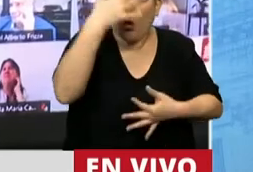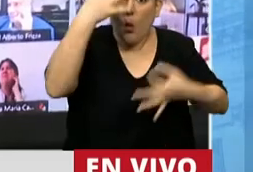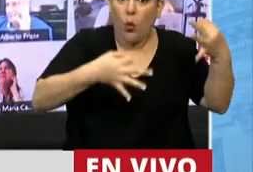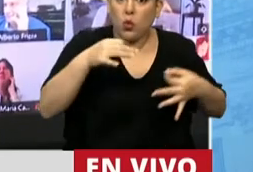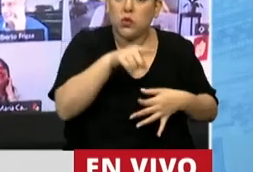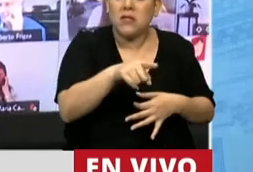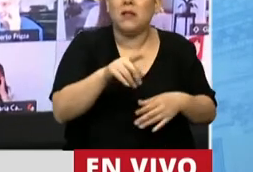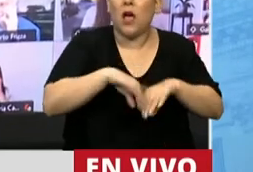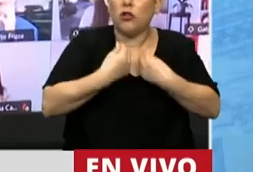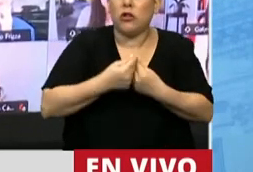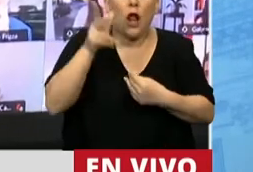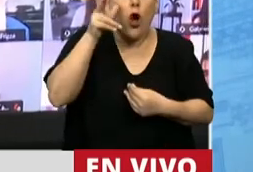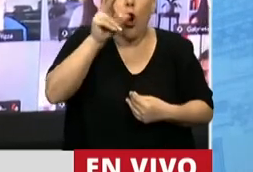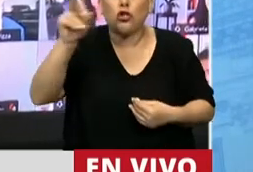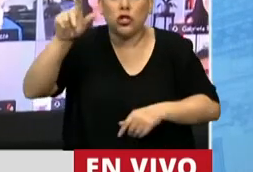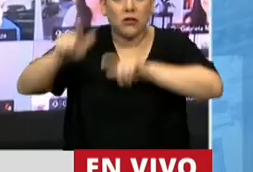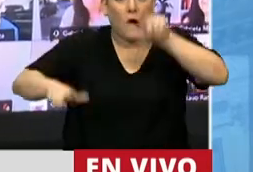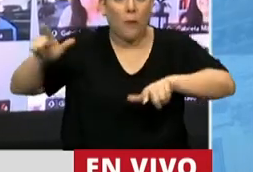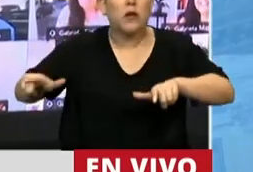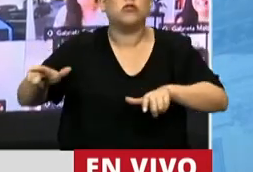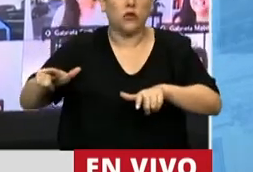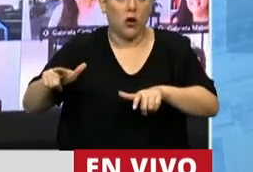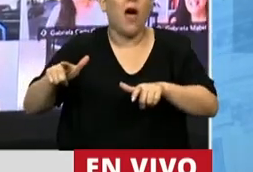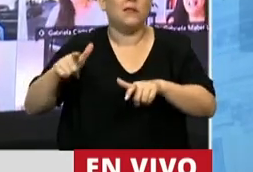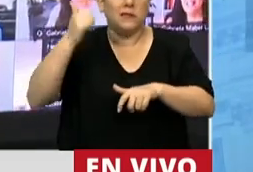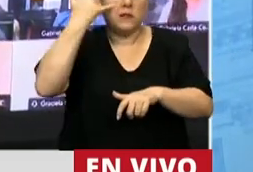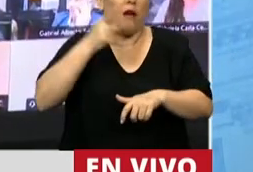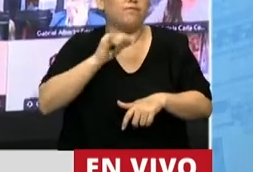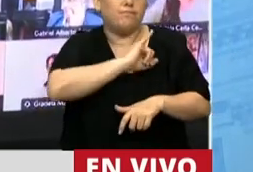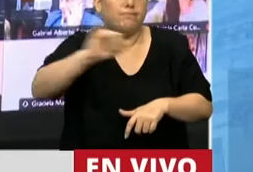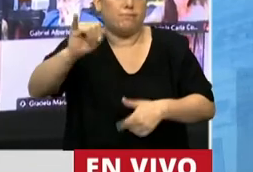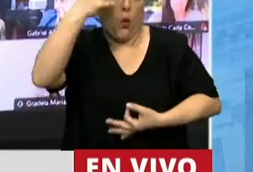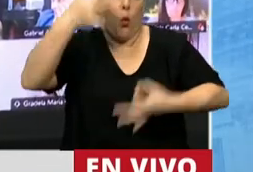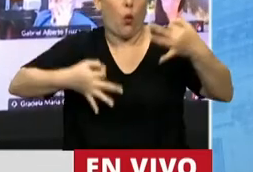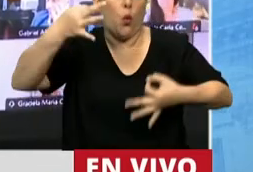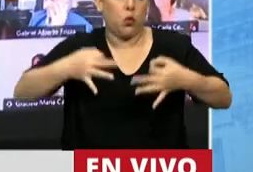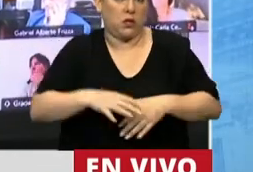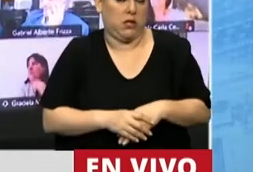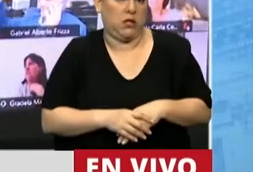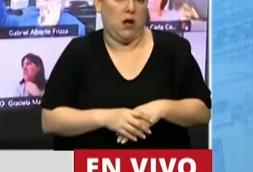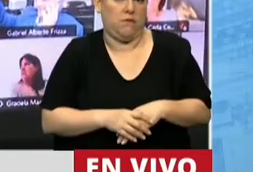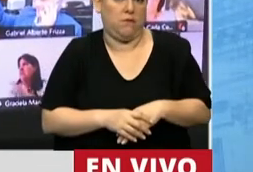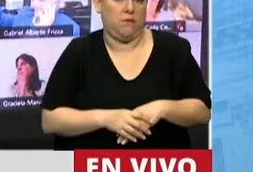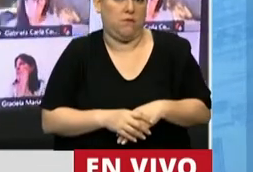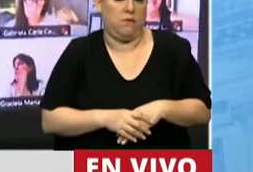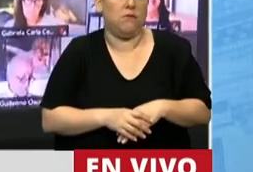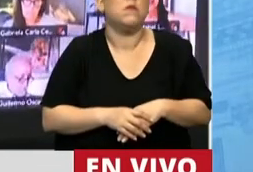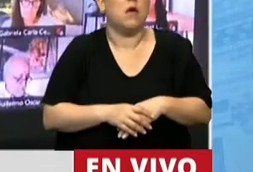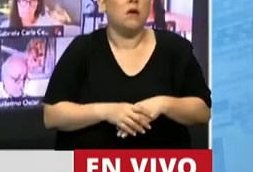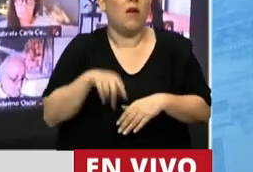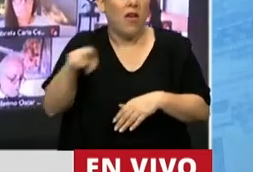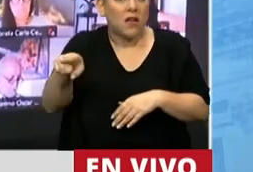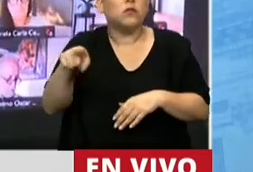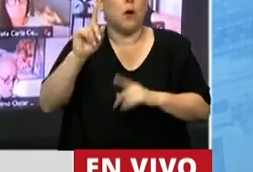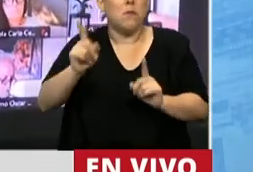800 casos se han pronunciado en Formosa dando la posibilidad de habeas corpus de Formosense. Esto fue